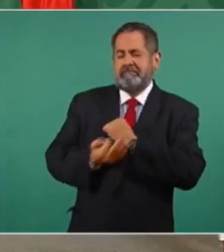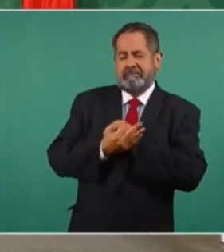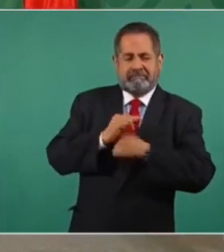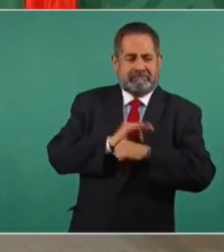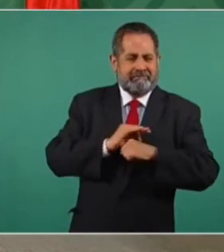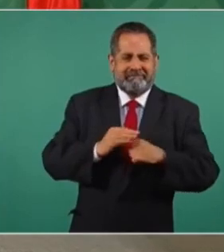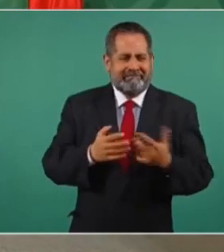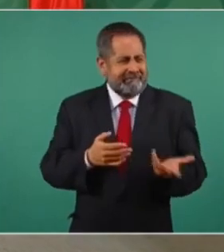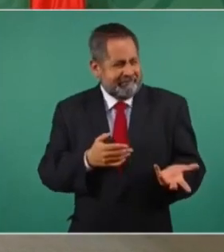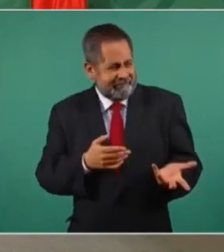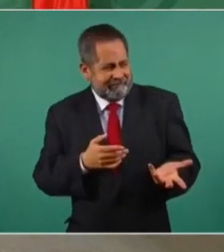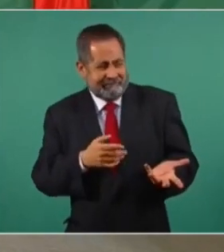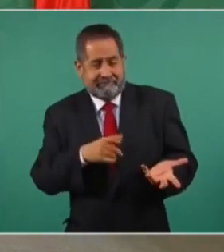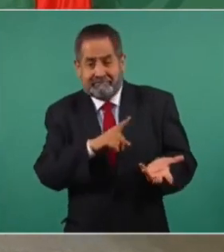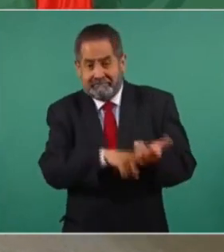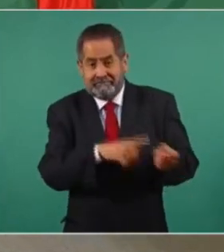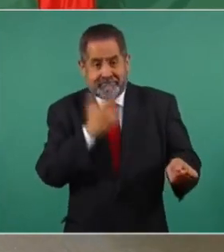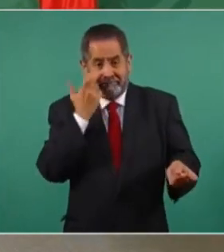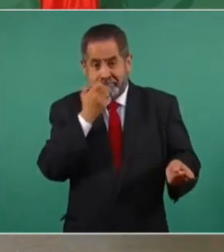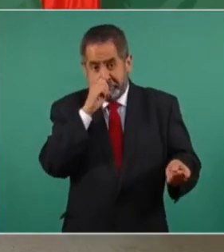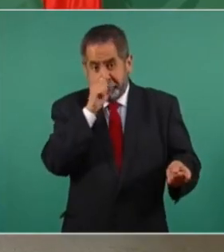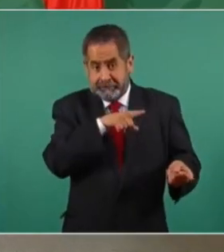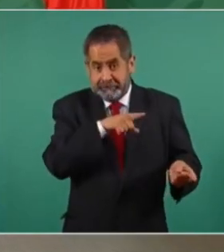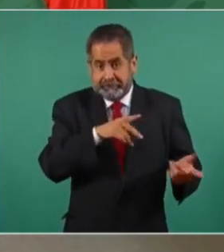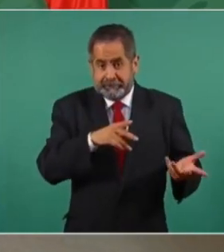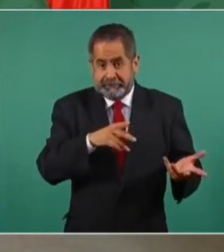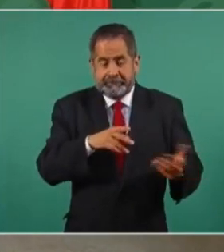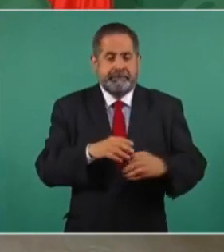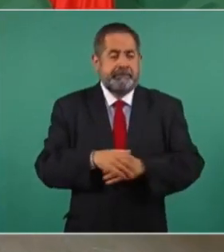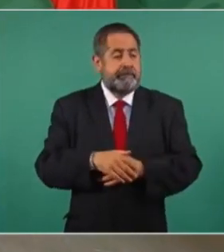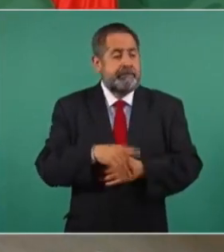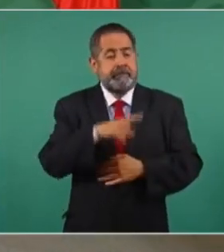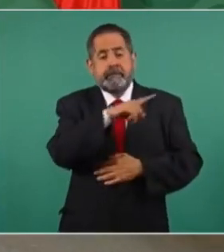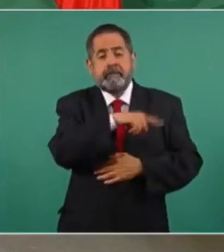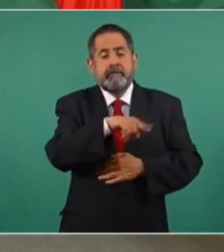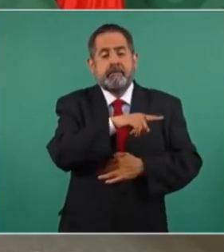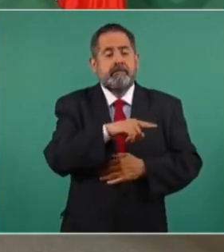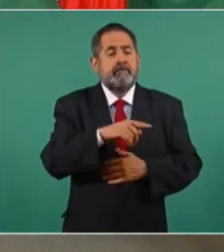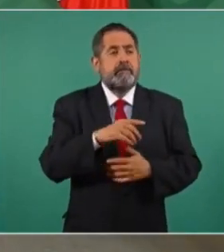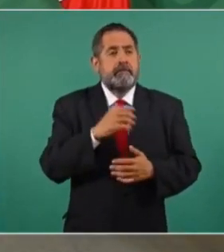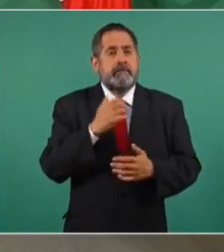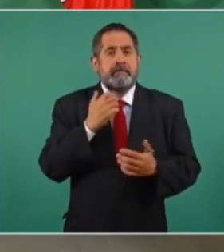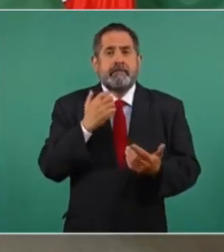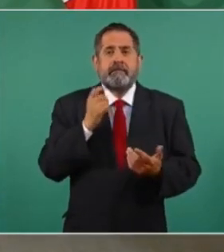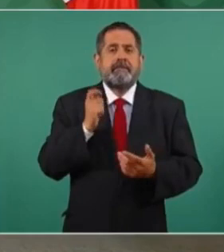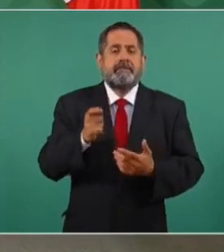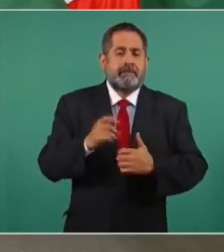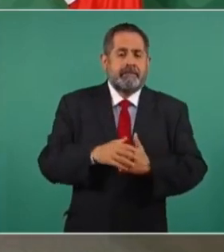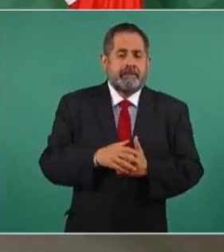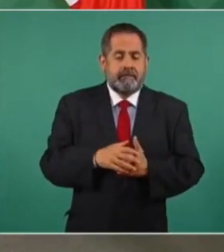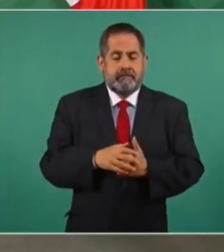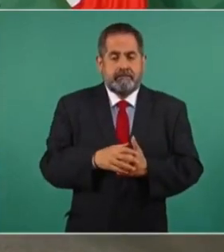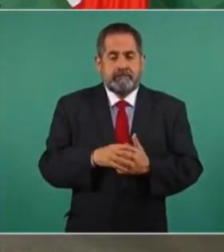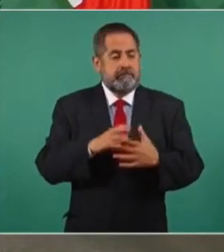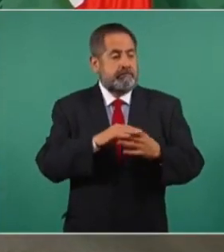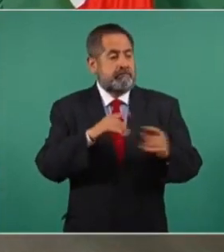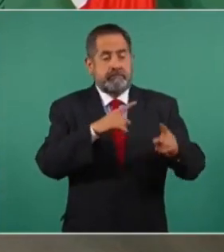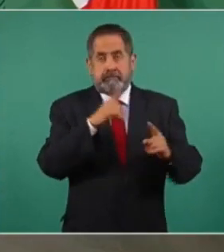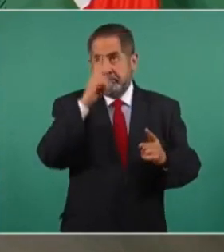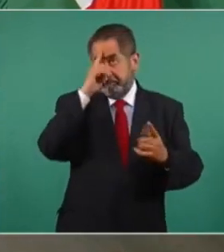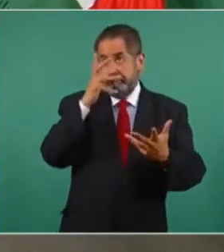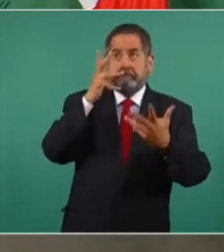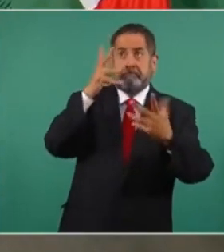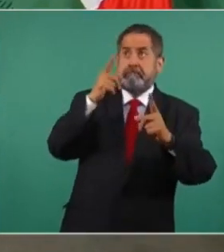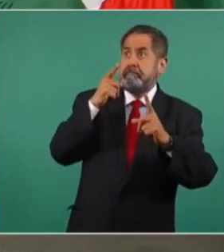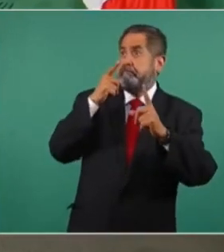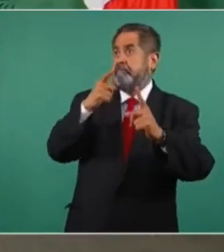y de salir adelante, por eso hablo de aspiracionismo,